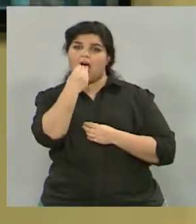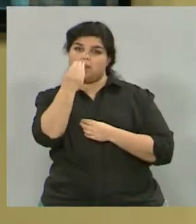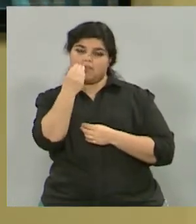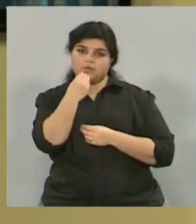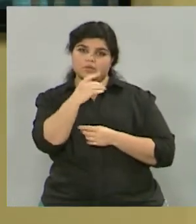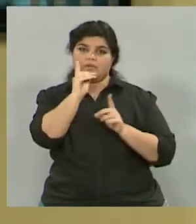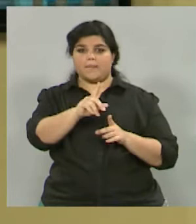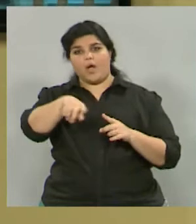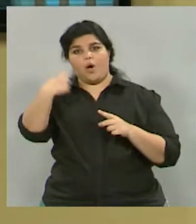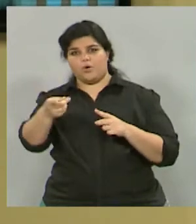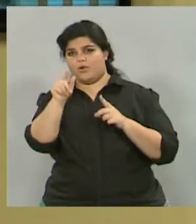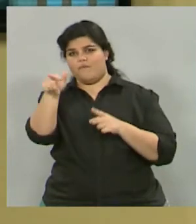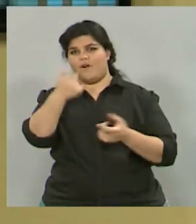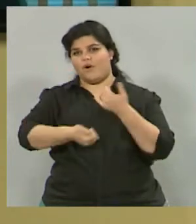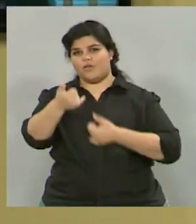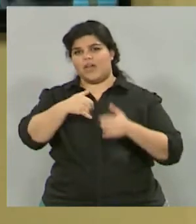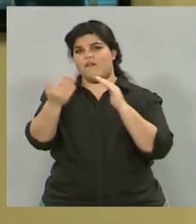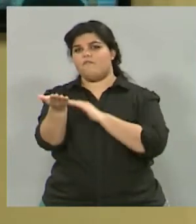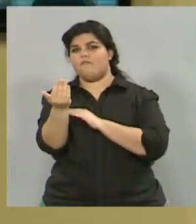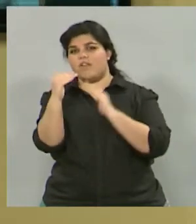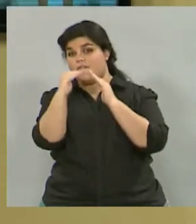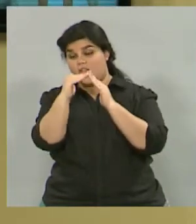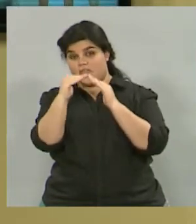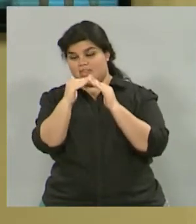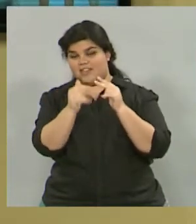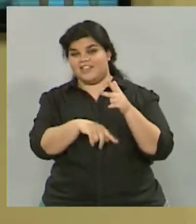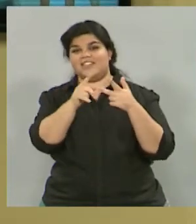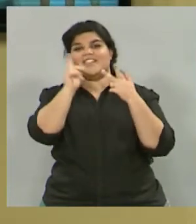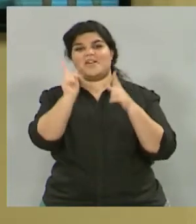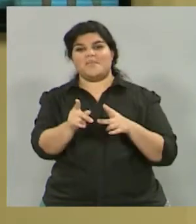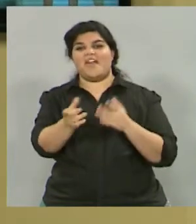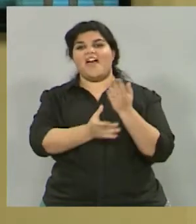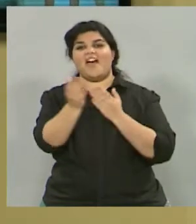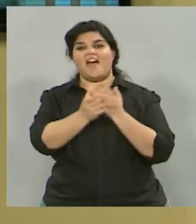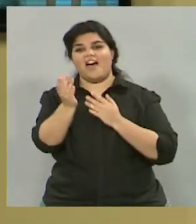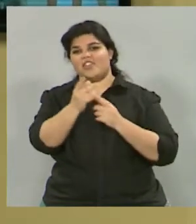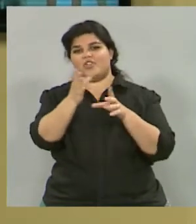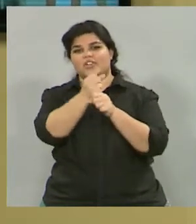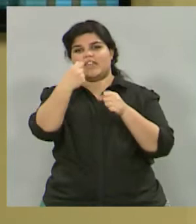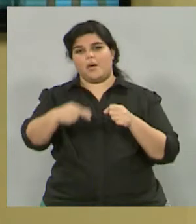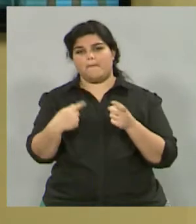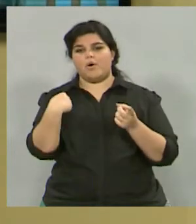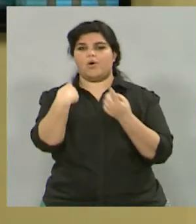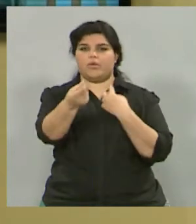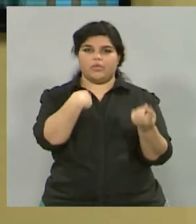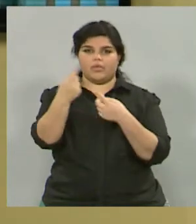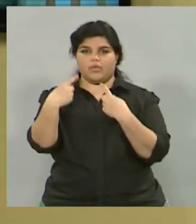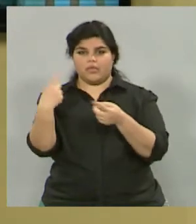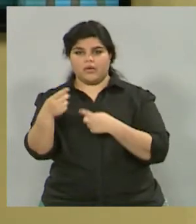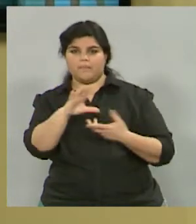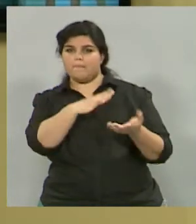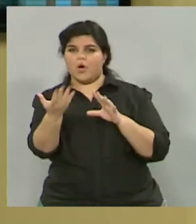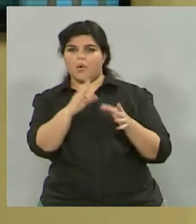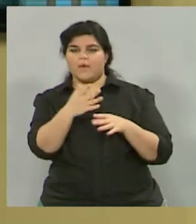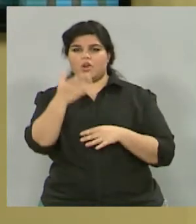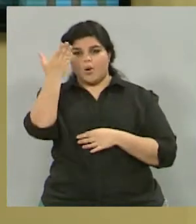hay otra parte que es lo que decías vos, el tema de la vivienda y a lo mejor sí, algunos gastos extras que tienen que ver con transporte, traslado, en promedio más o menos,